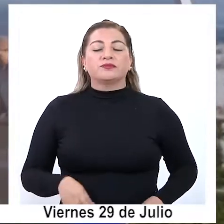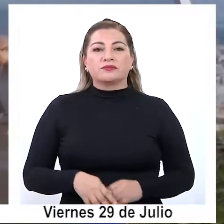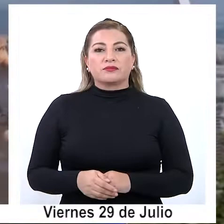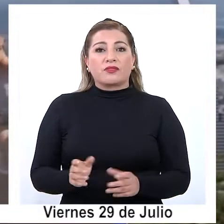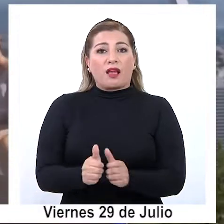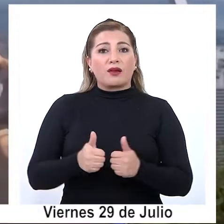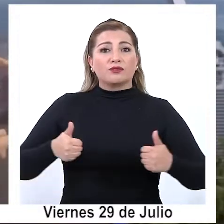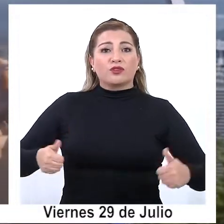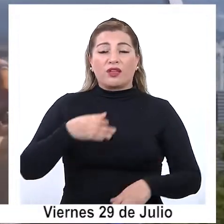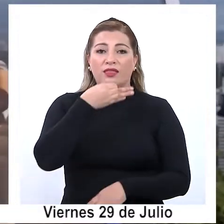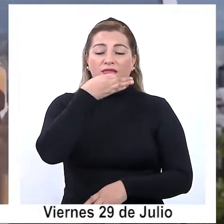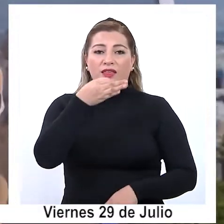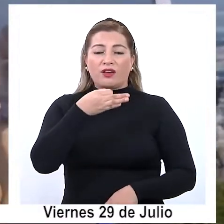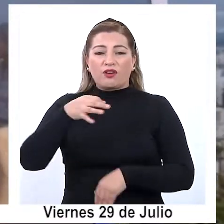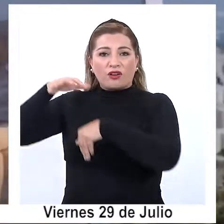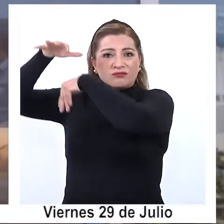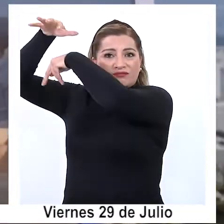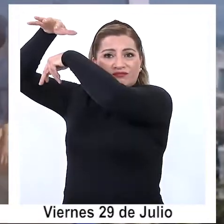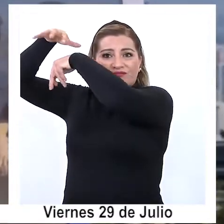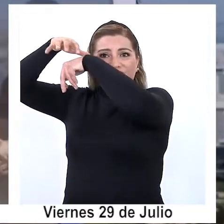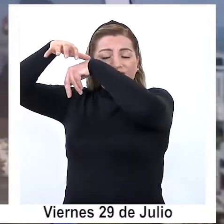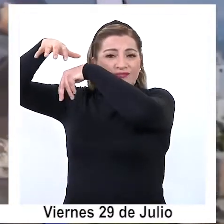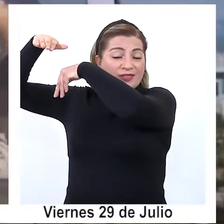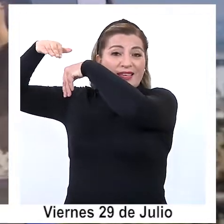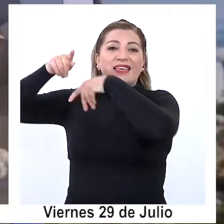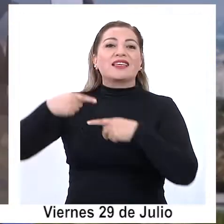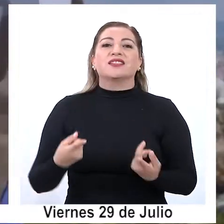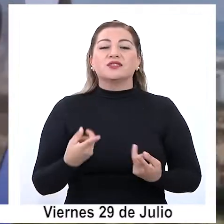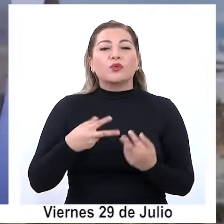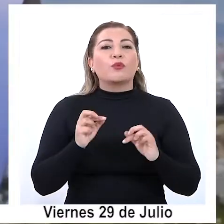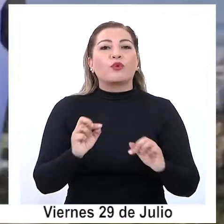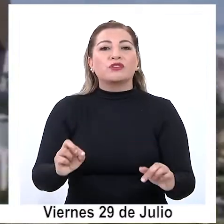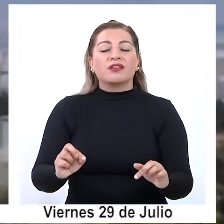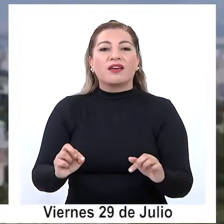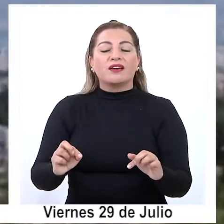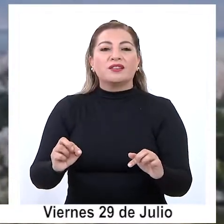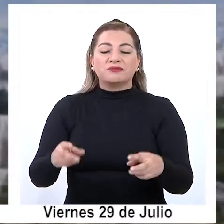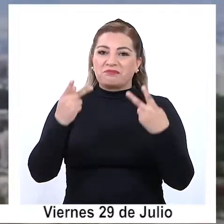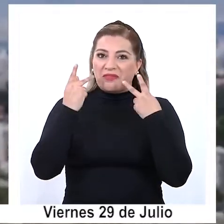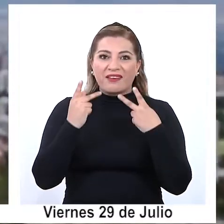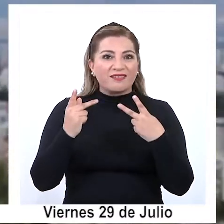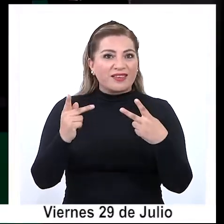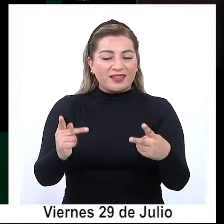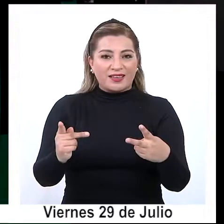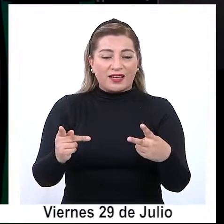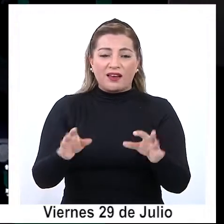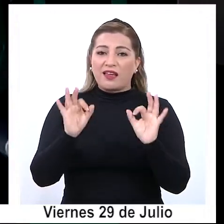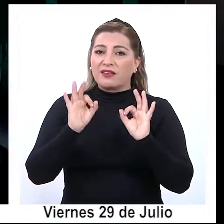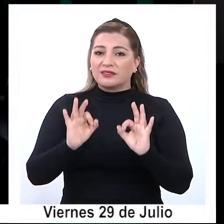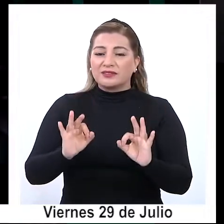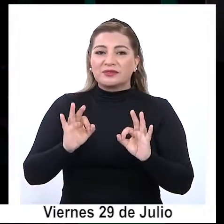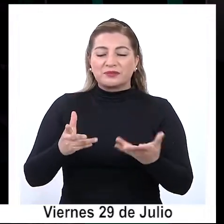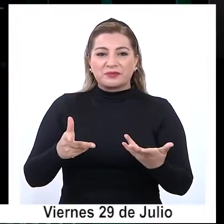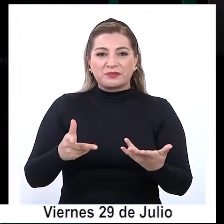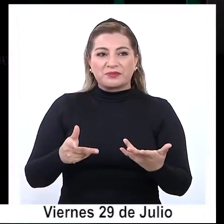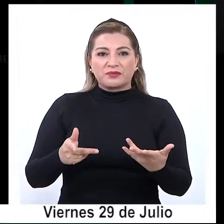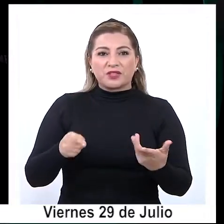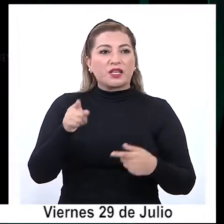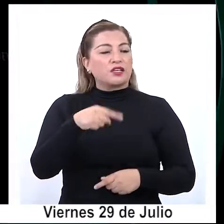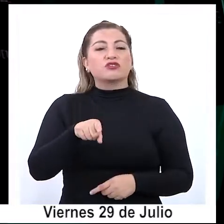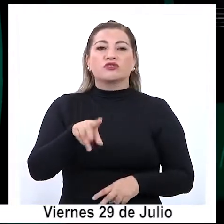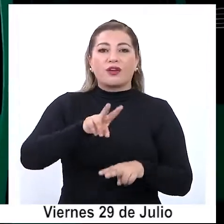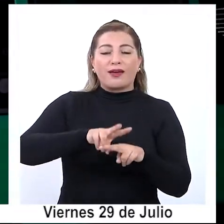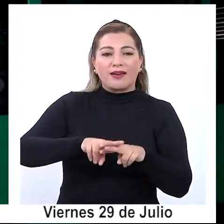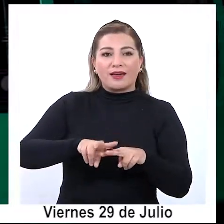destacó el uso del teleférico como una alternativa de transporte, especialmente en conurbaciones como la que